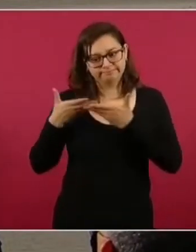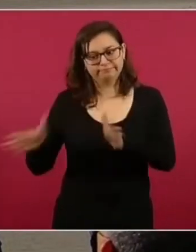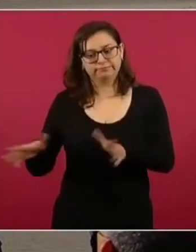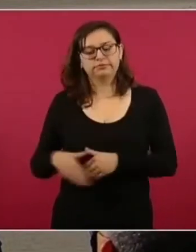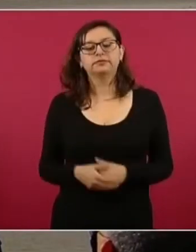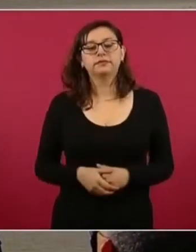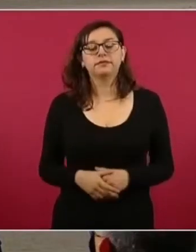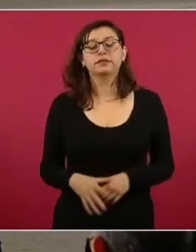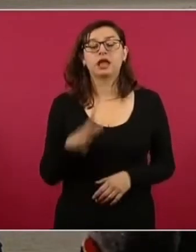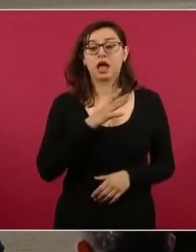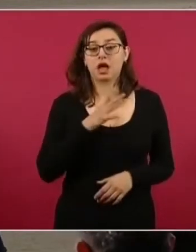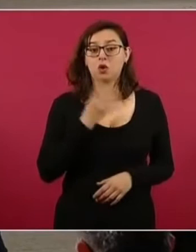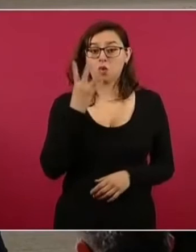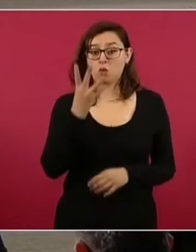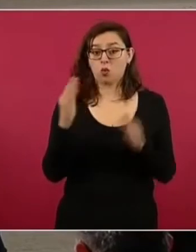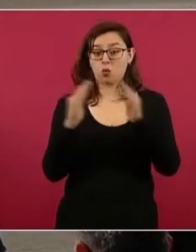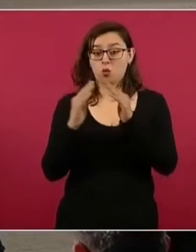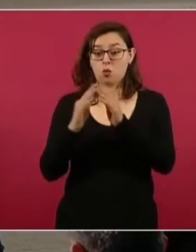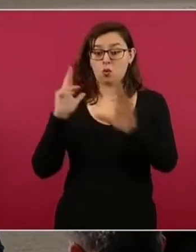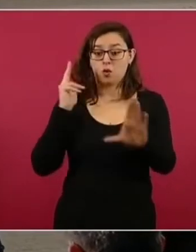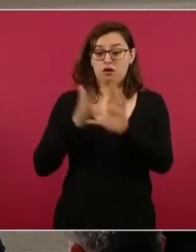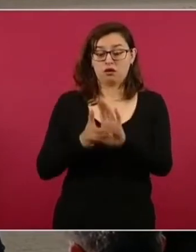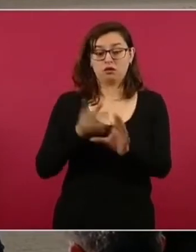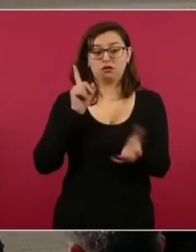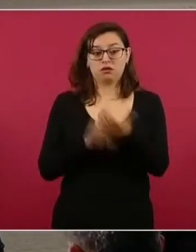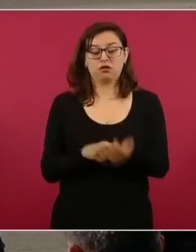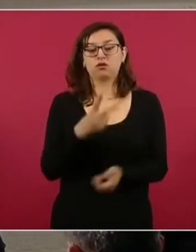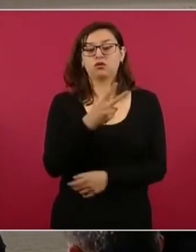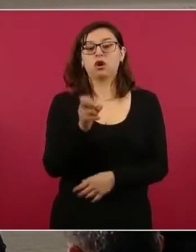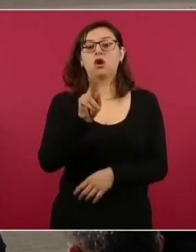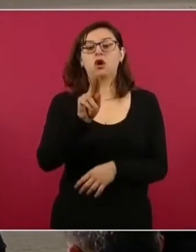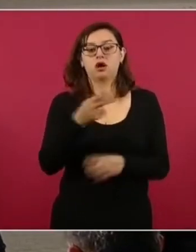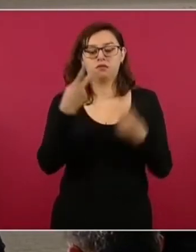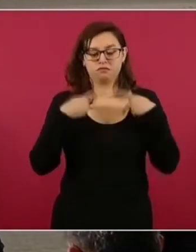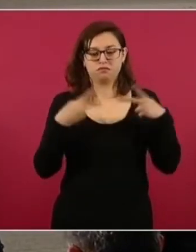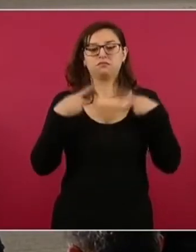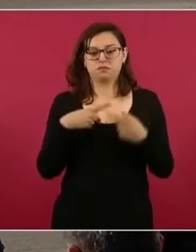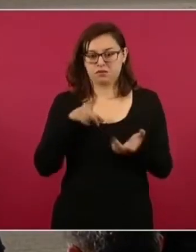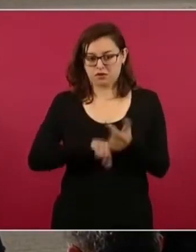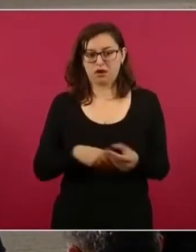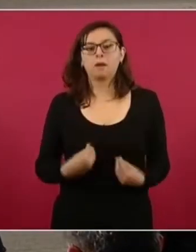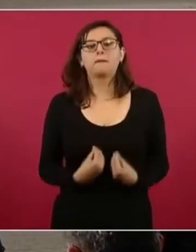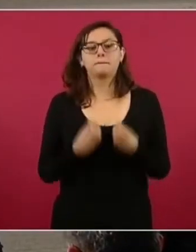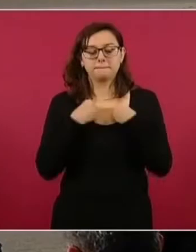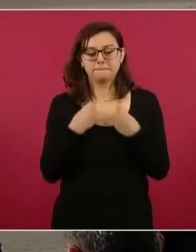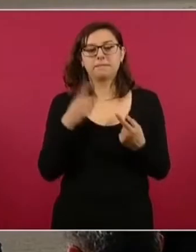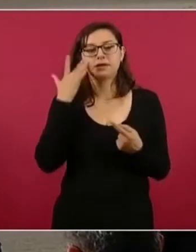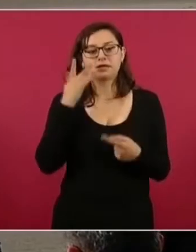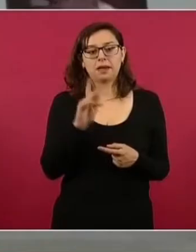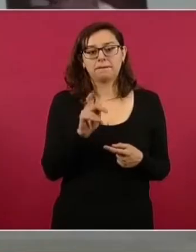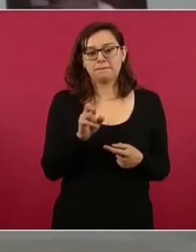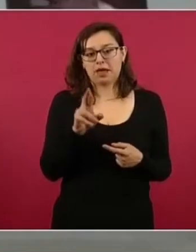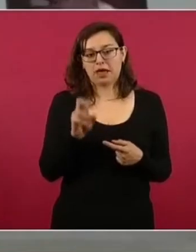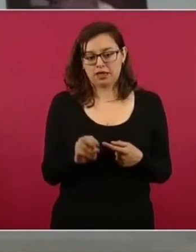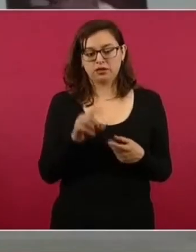albergues activos, doscientas ochenta personas. Están estos albergues en San Pedro Mixtepec,